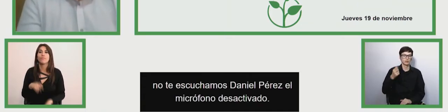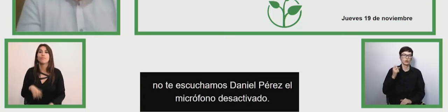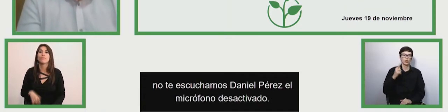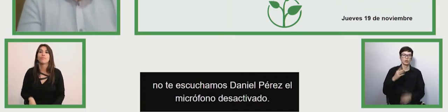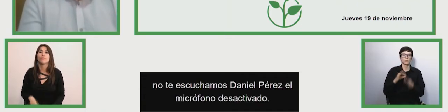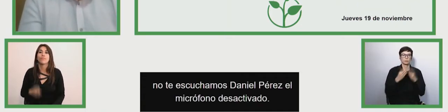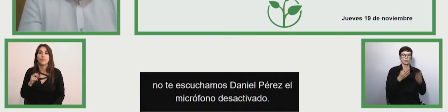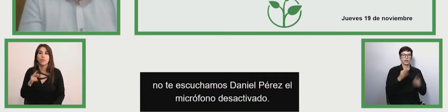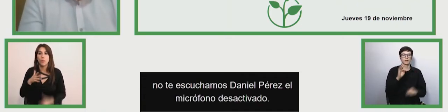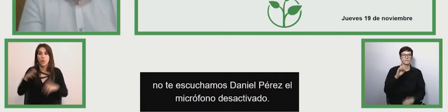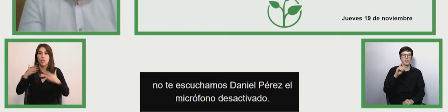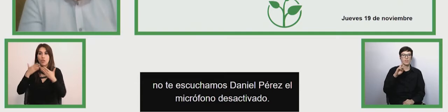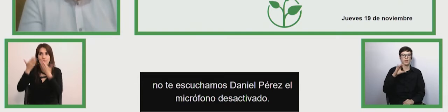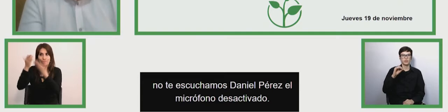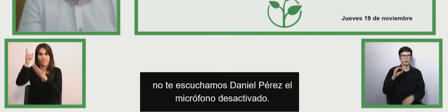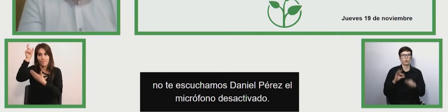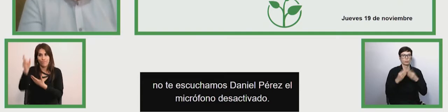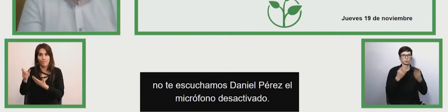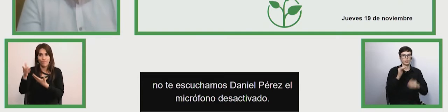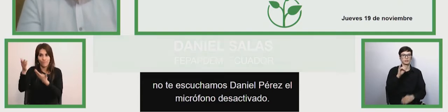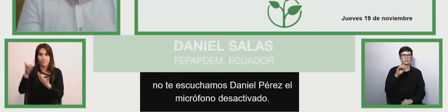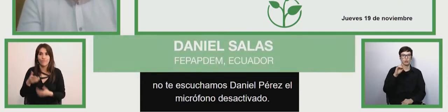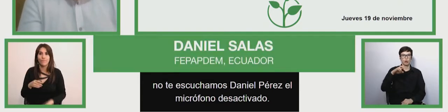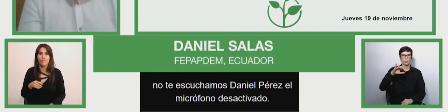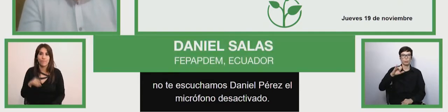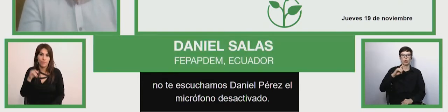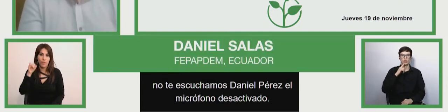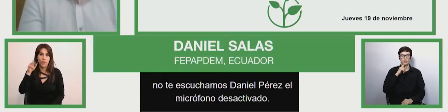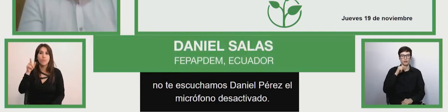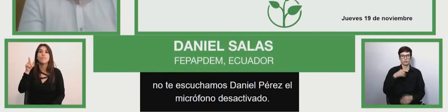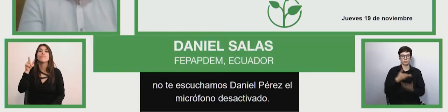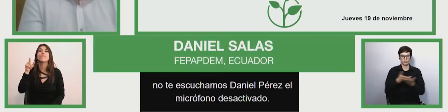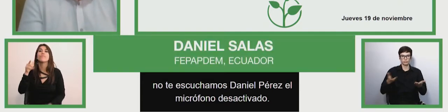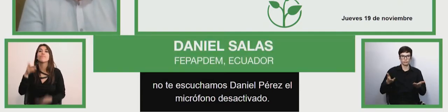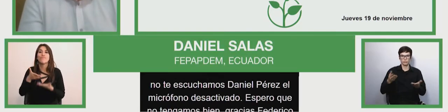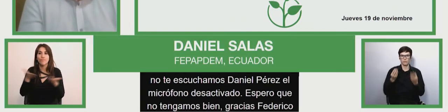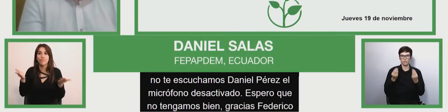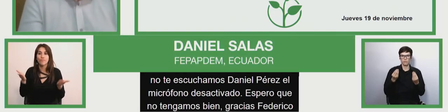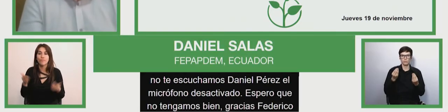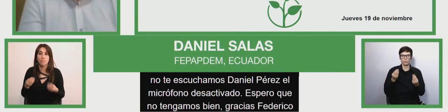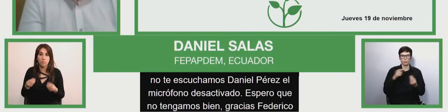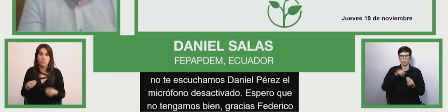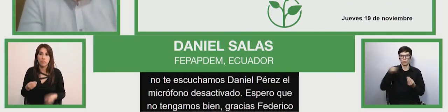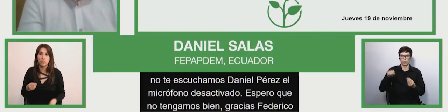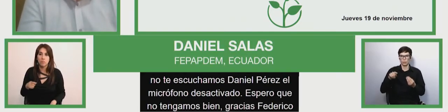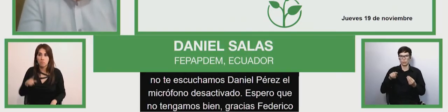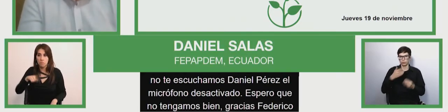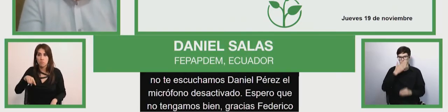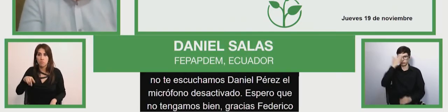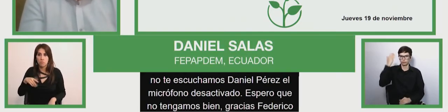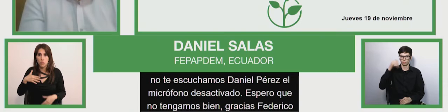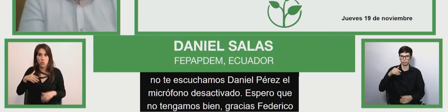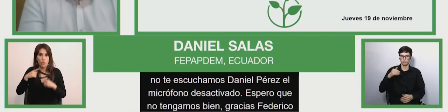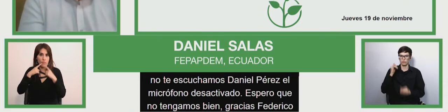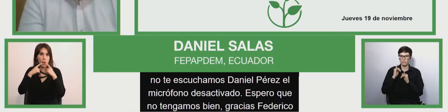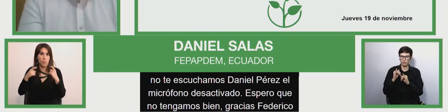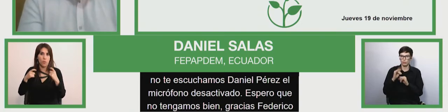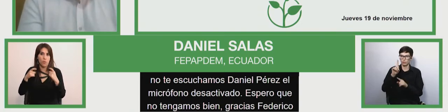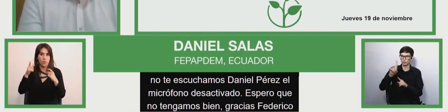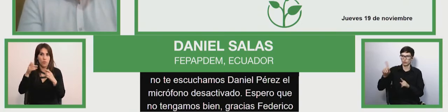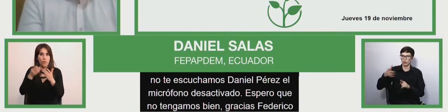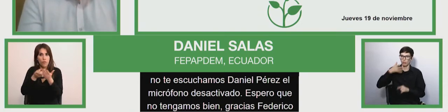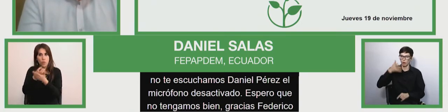Federico. Gracias a Zero Project también por el espacio. Con un grupo tan destacado de ponentes también, les agradezco muchísimo la información que nos han ido brindando.